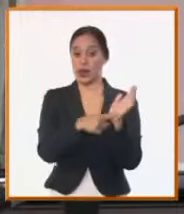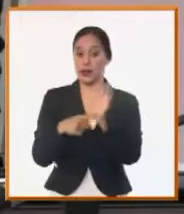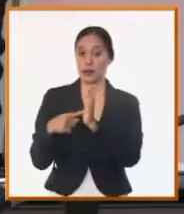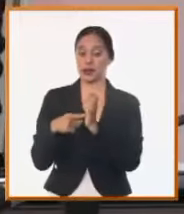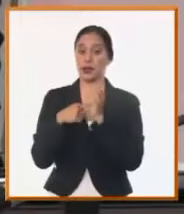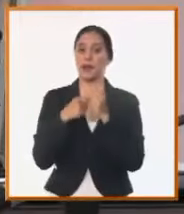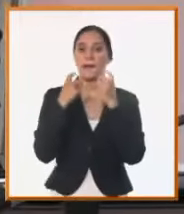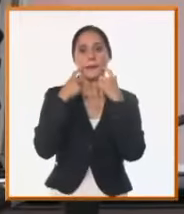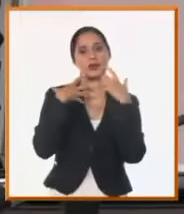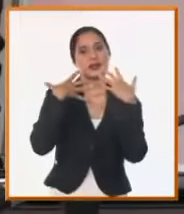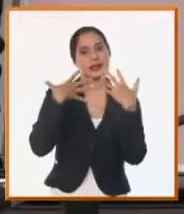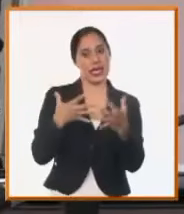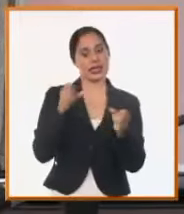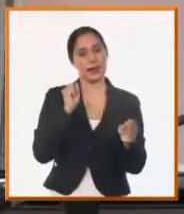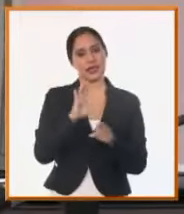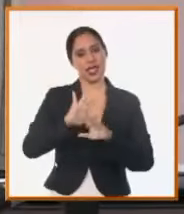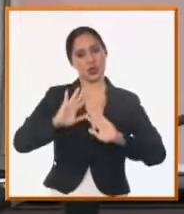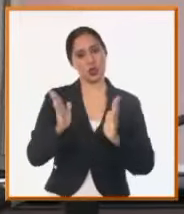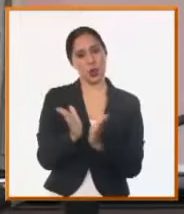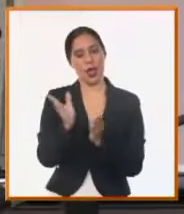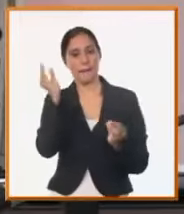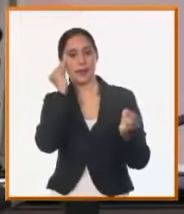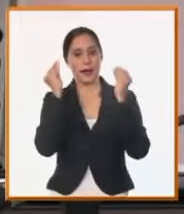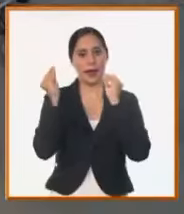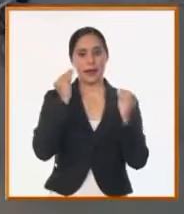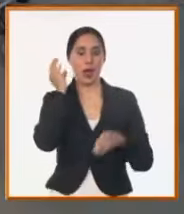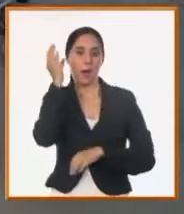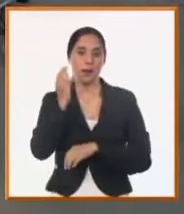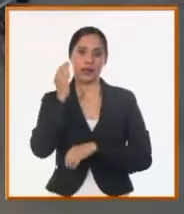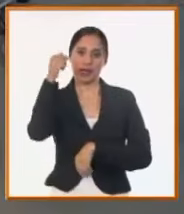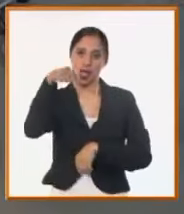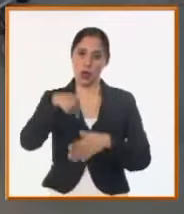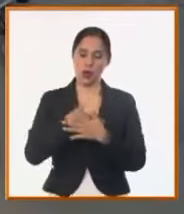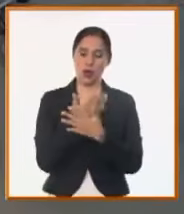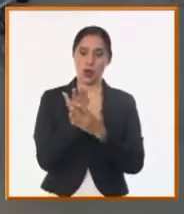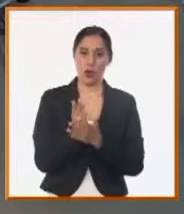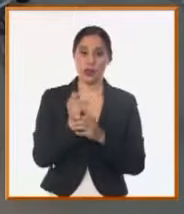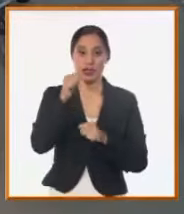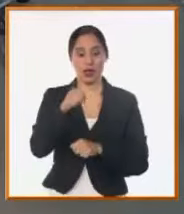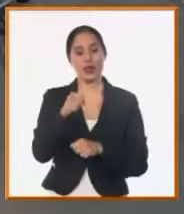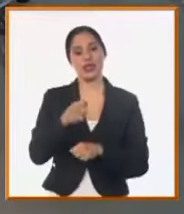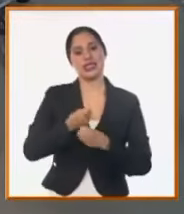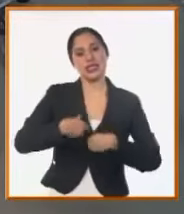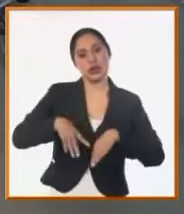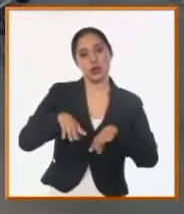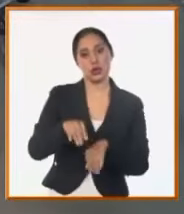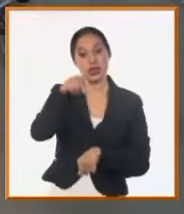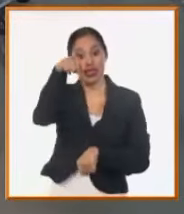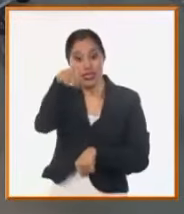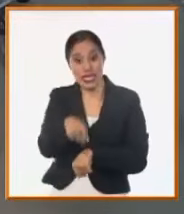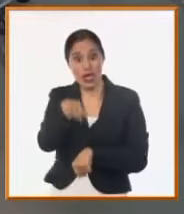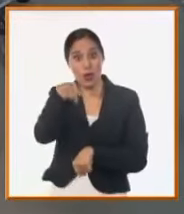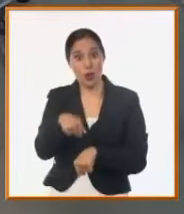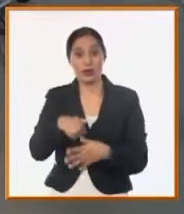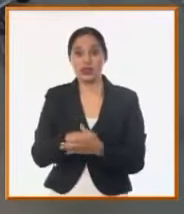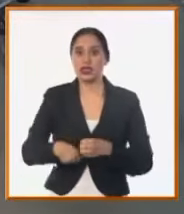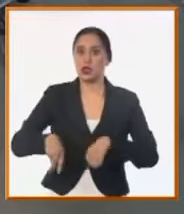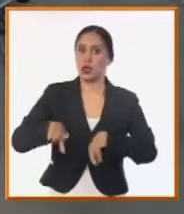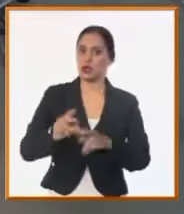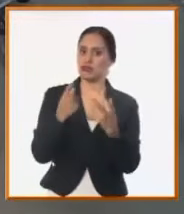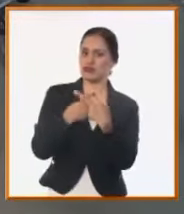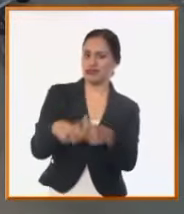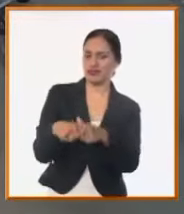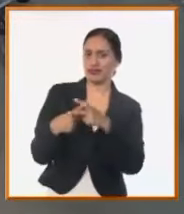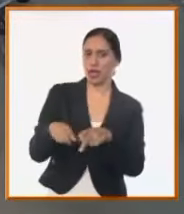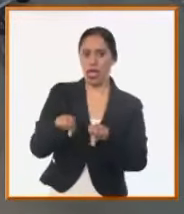es bueno, a partir de todas estas opiniones también que recibimos en la jornada de hoy, hablamos de la situación que hoy se tiene con el tema de las reparaciones, de las